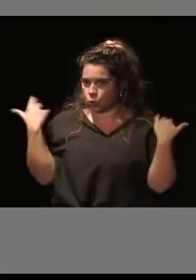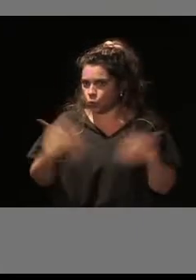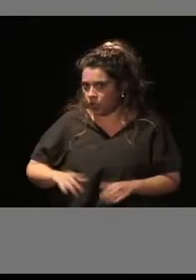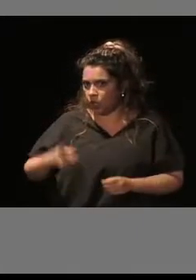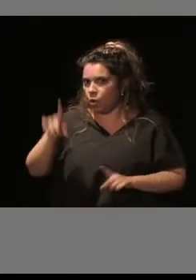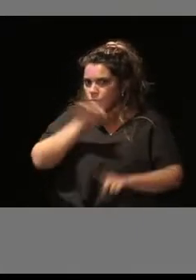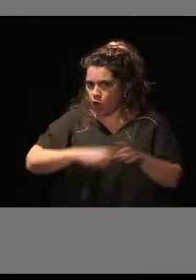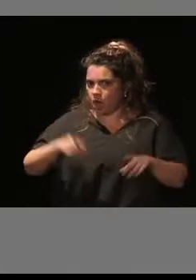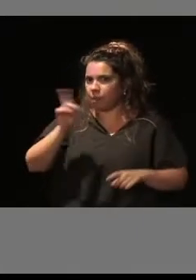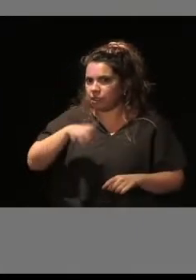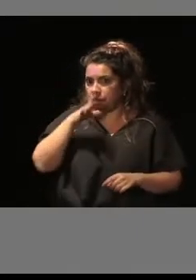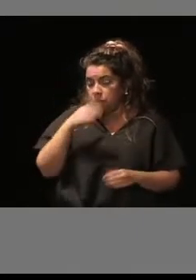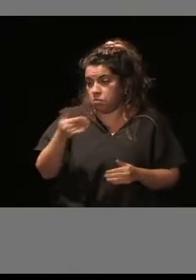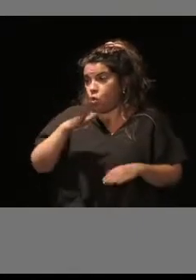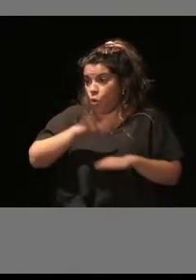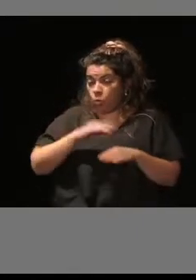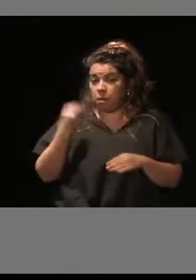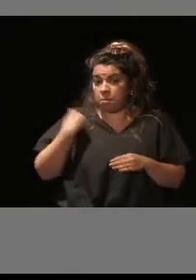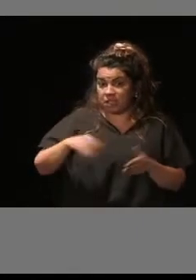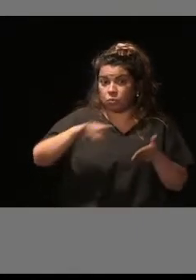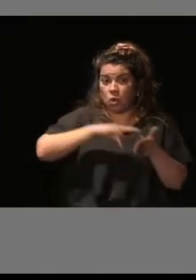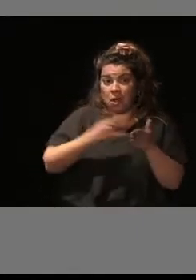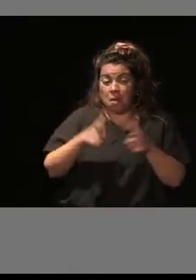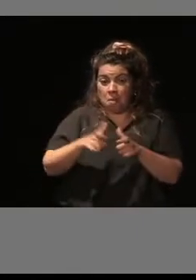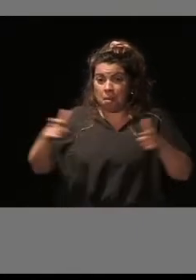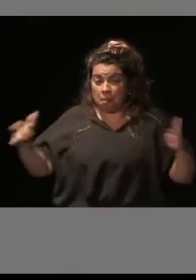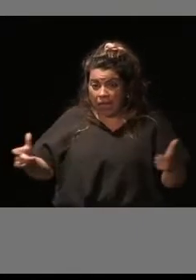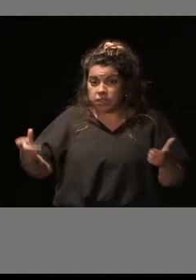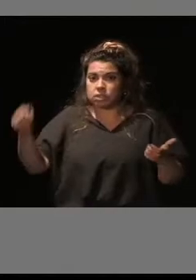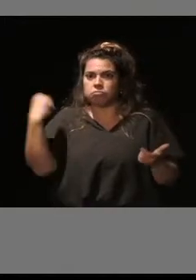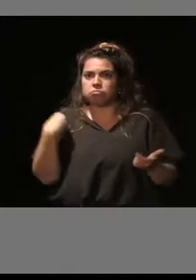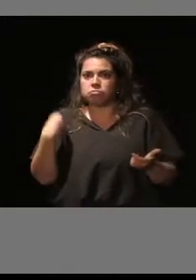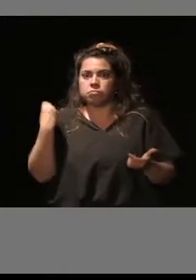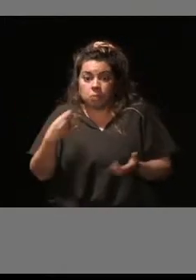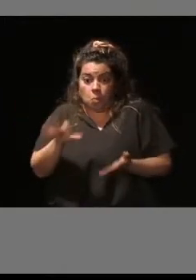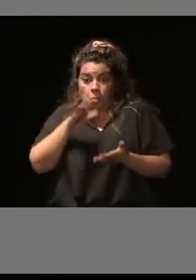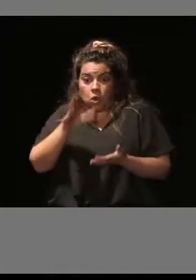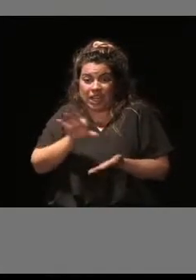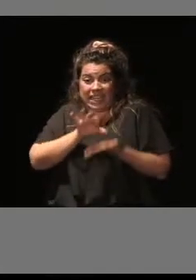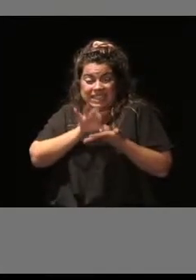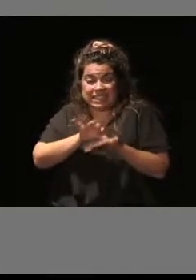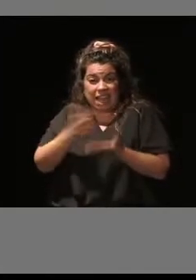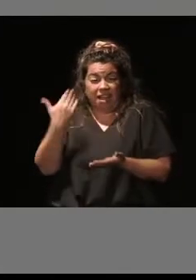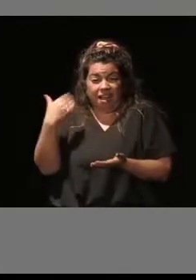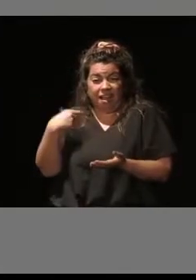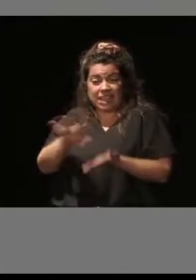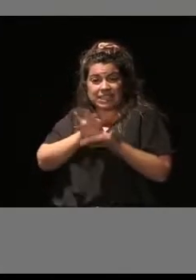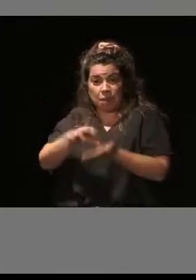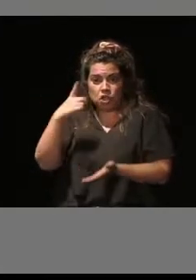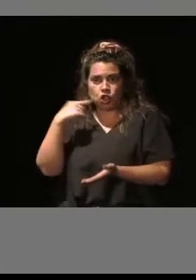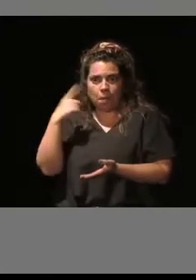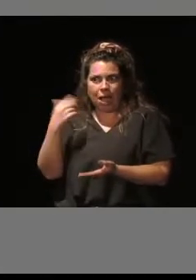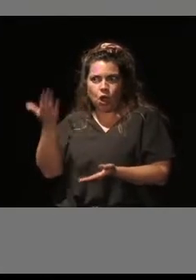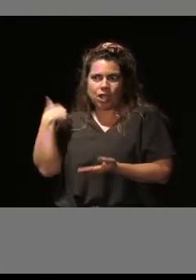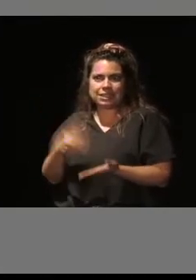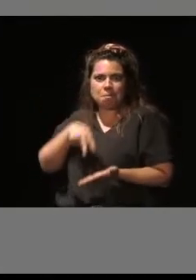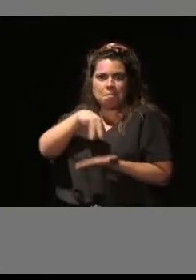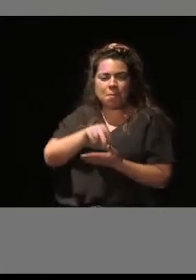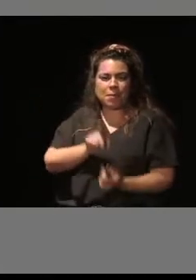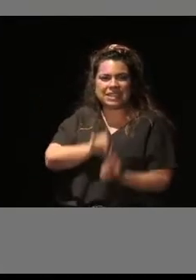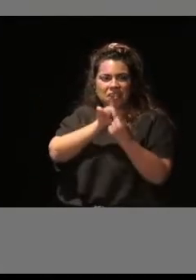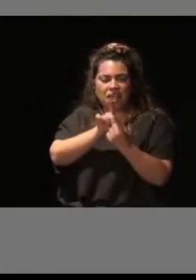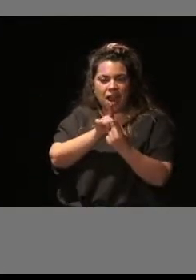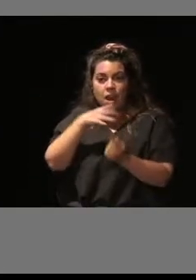nuevas tecnologías, pues parte de los servicios que se prestaban de manera presencial tradicionalmente, pues se están